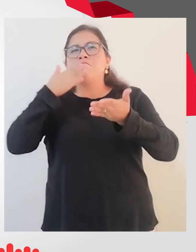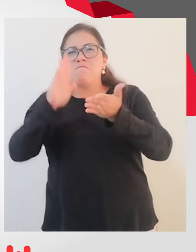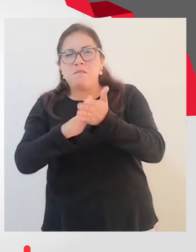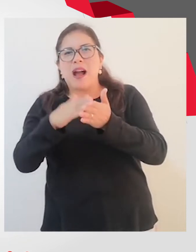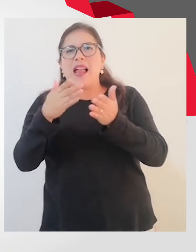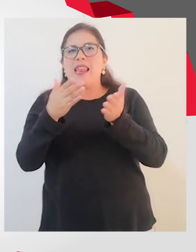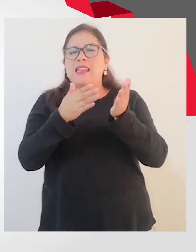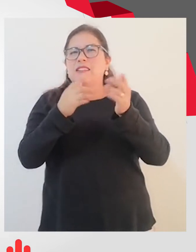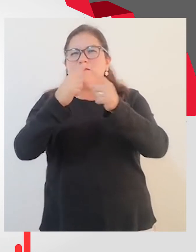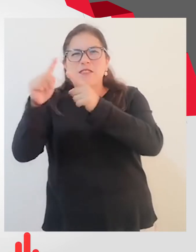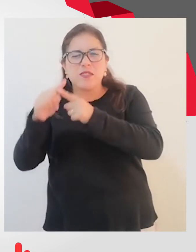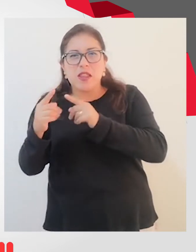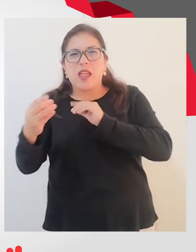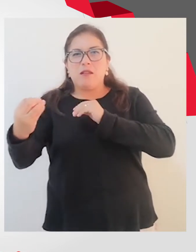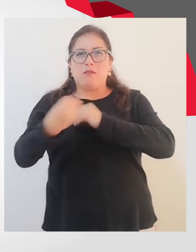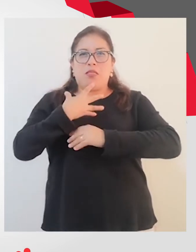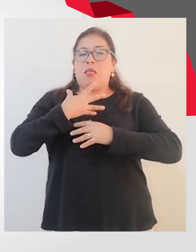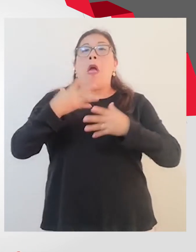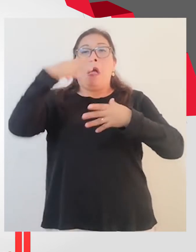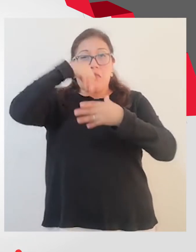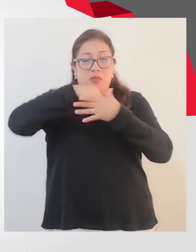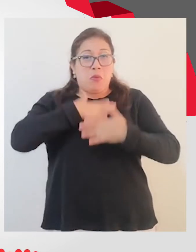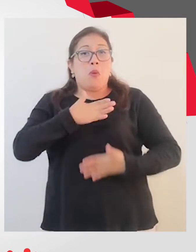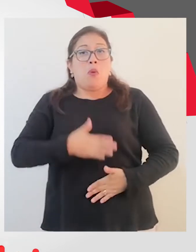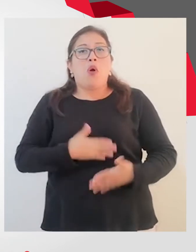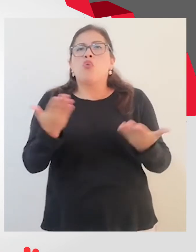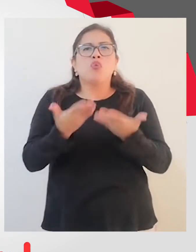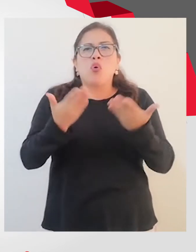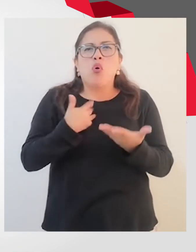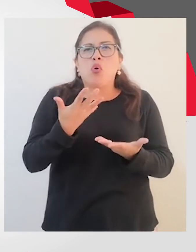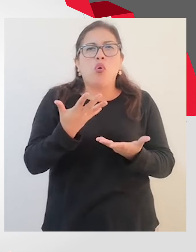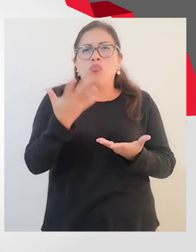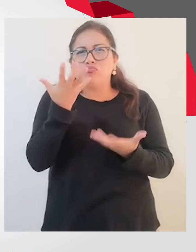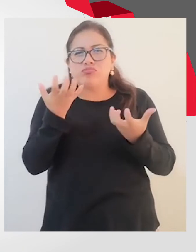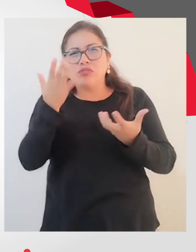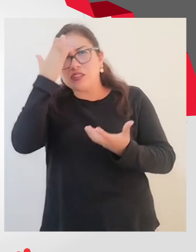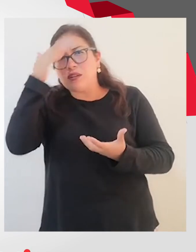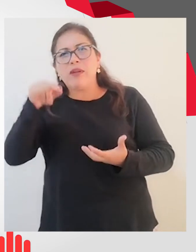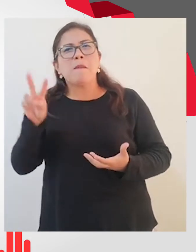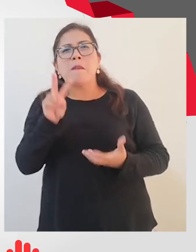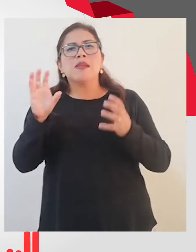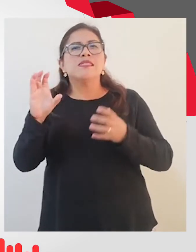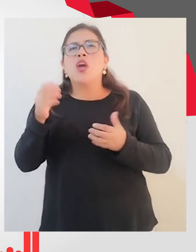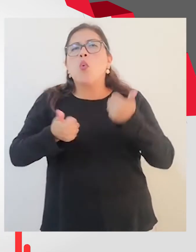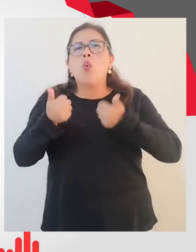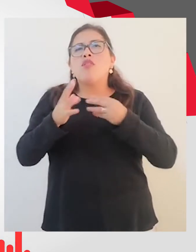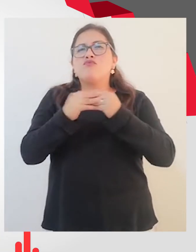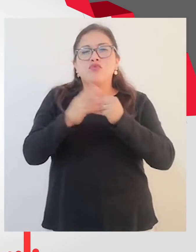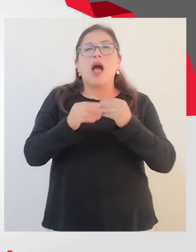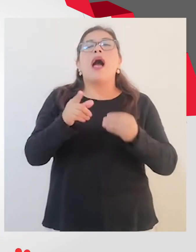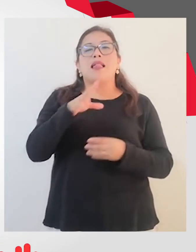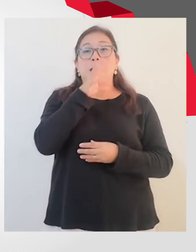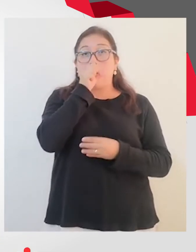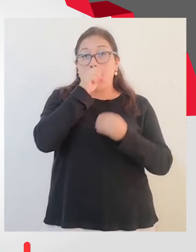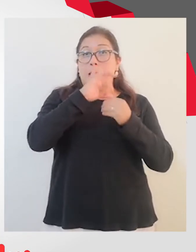medida. ¿Dónde podemos encontrarlo? En muchas frutas, principalmente la naranja y la mandarina. Pero